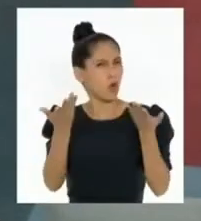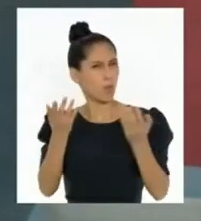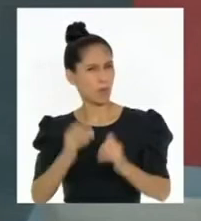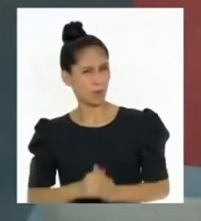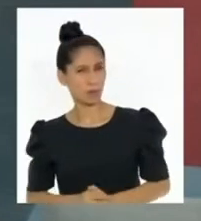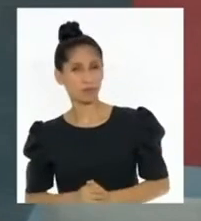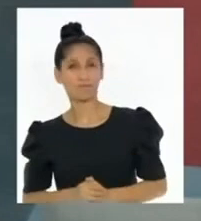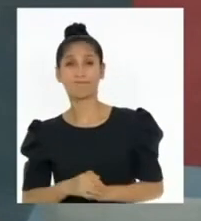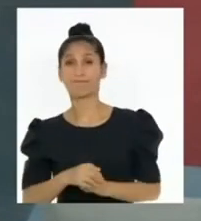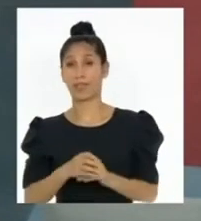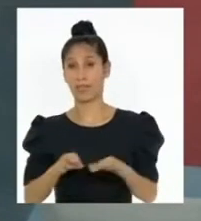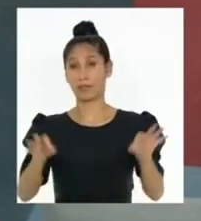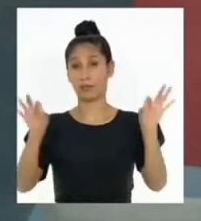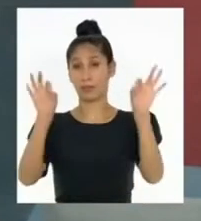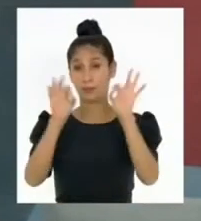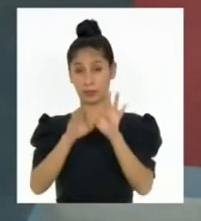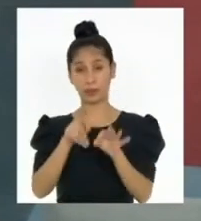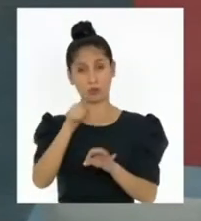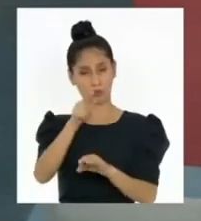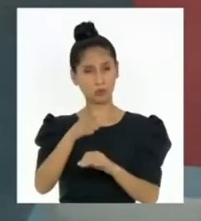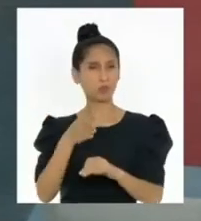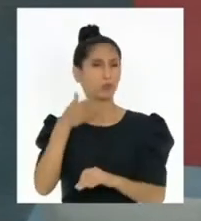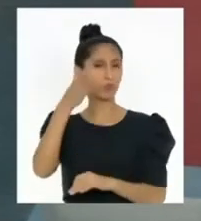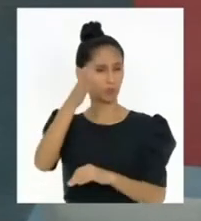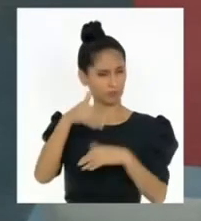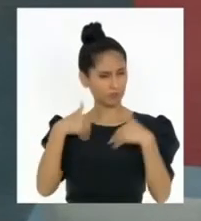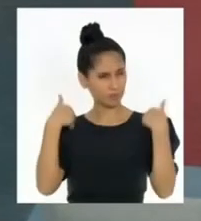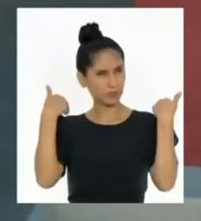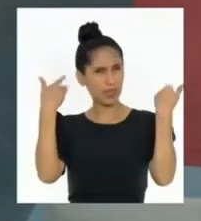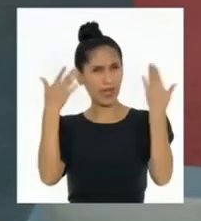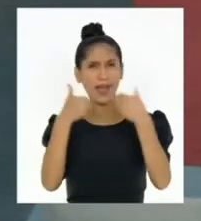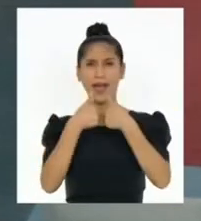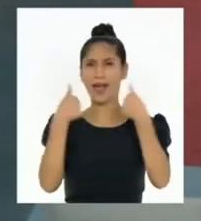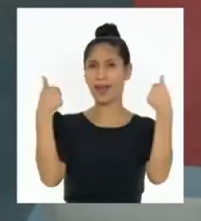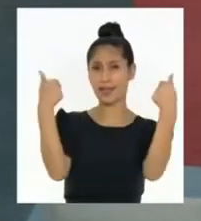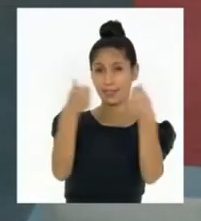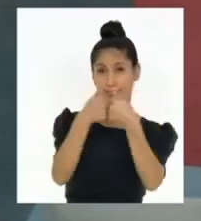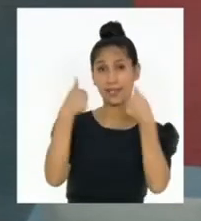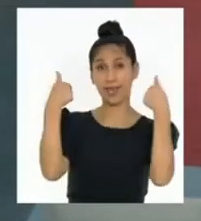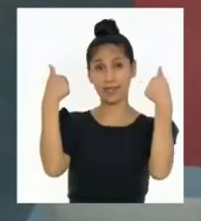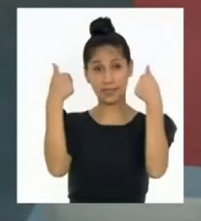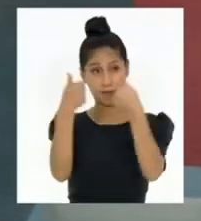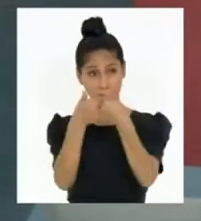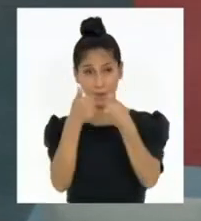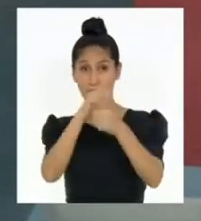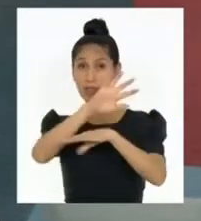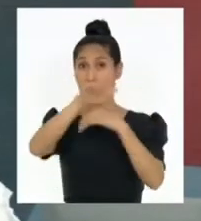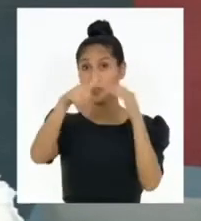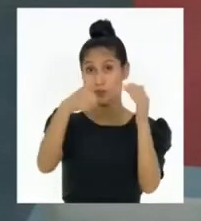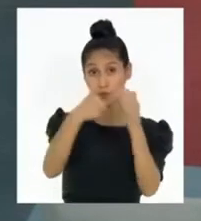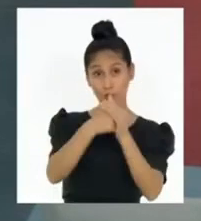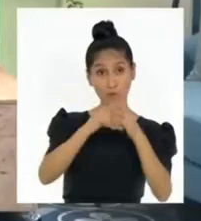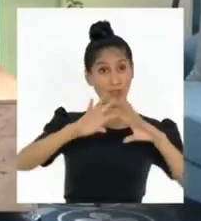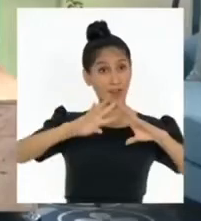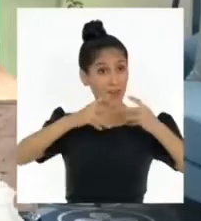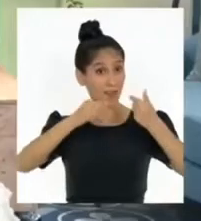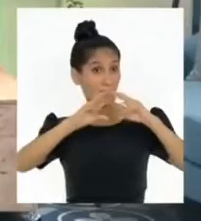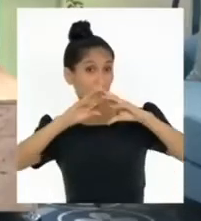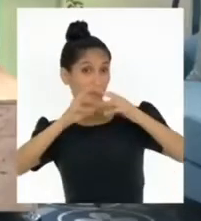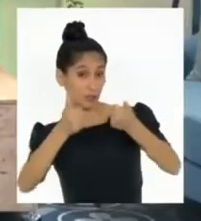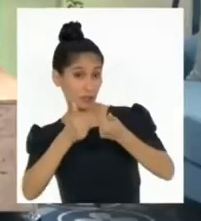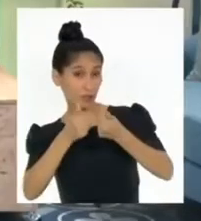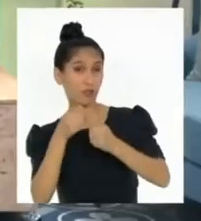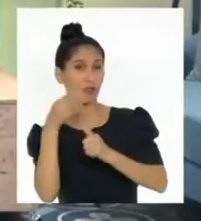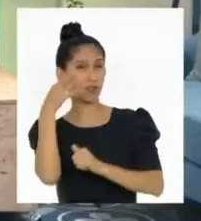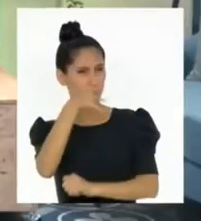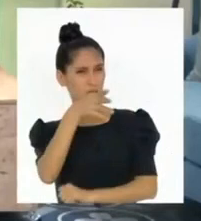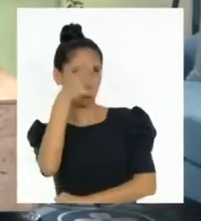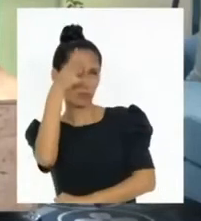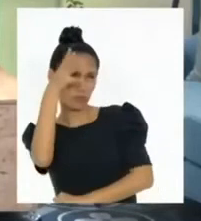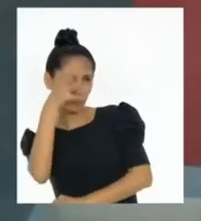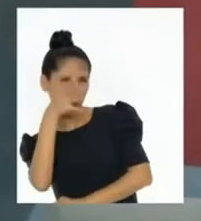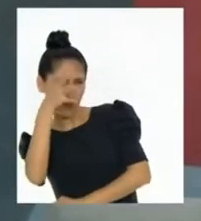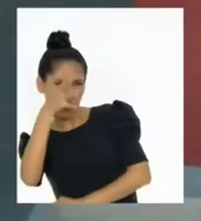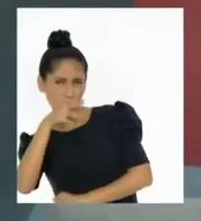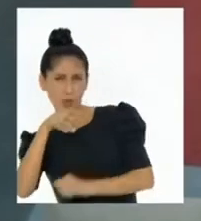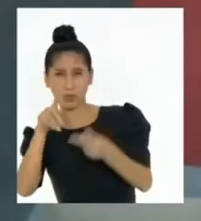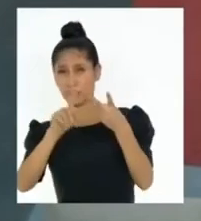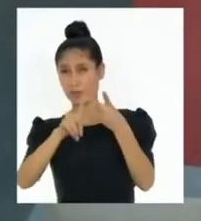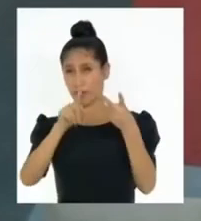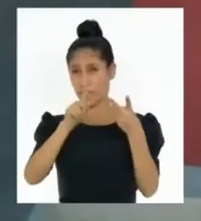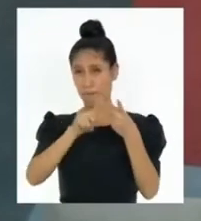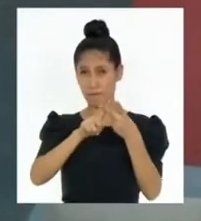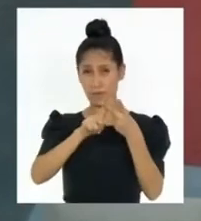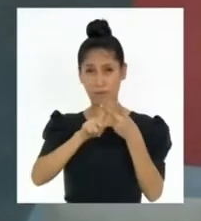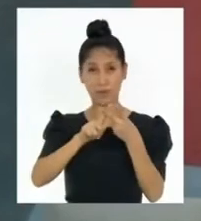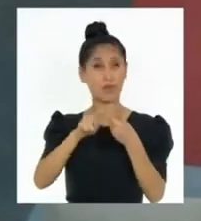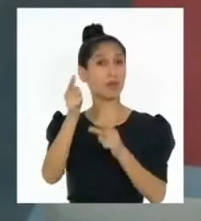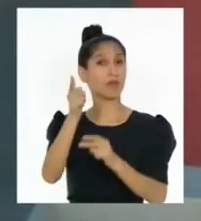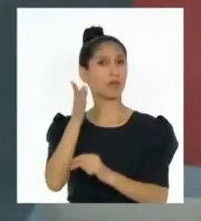Asistiendo a las asambleas vecinales y comunales para analizar los problemas de la comunidad. Haciendo gestiones ante las autoridades para